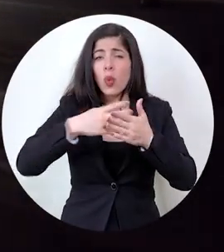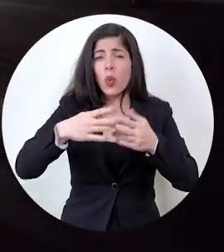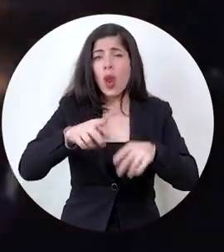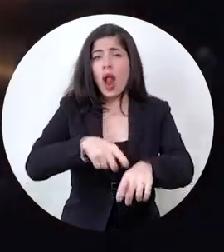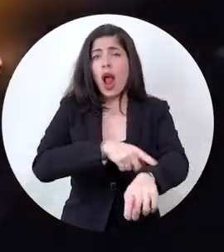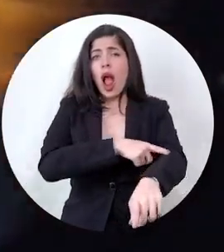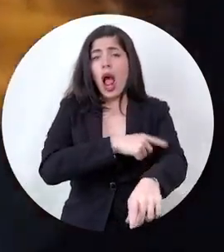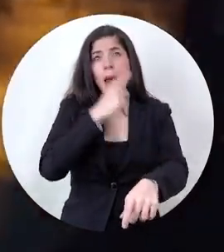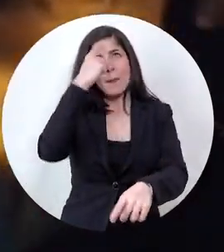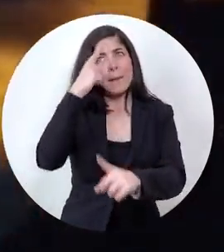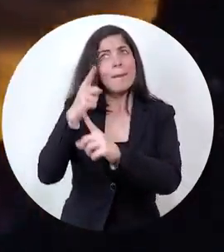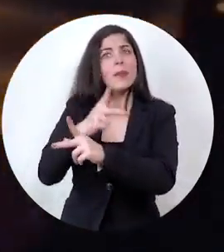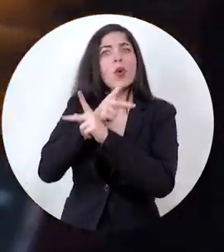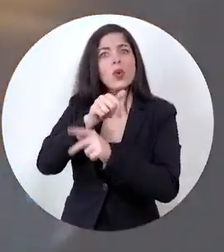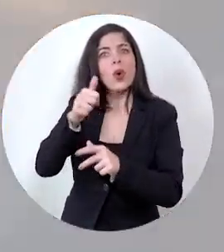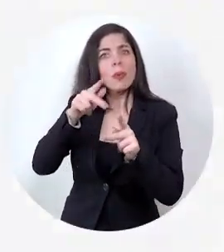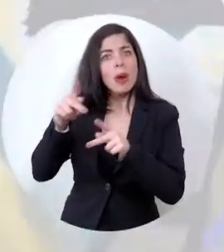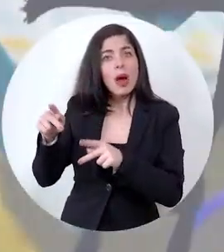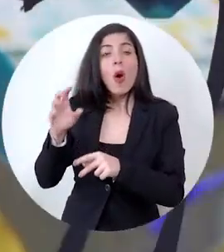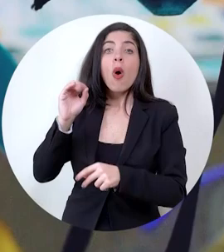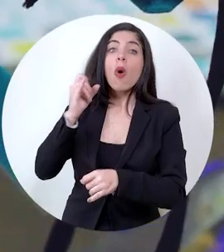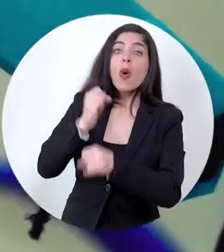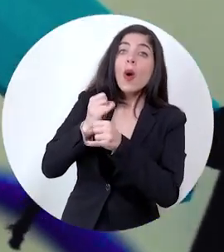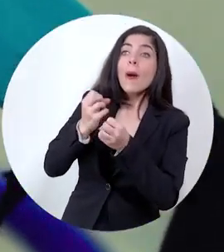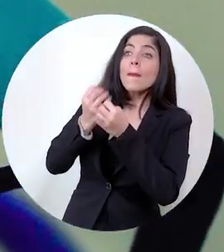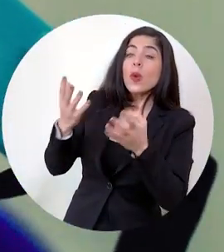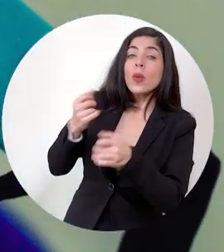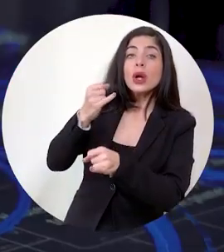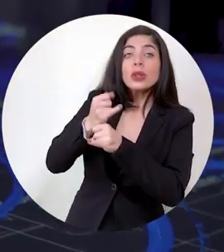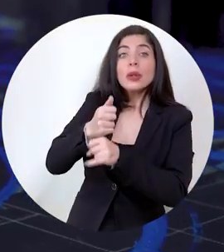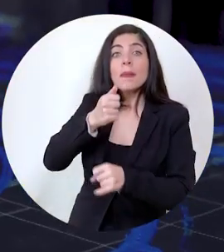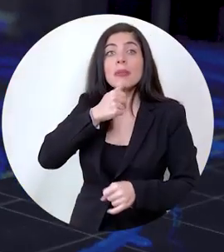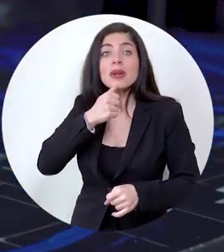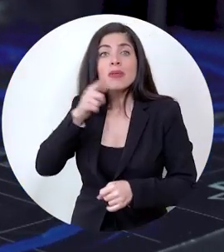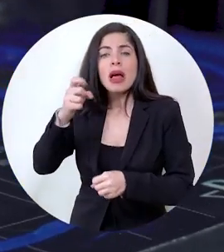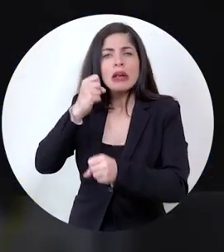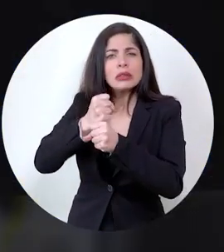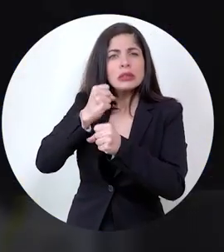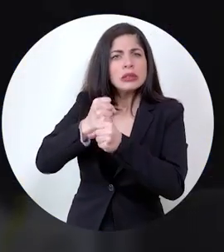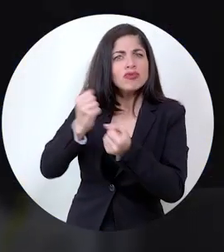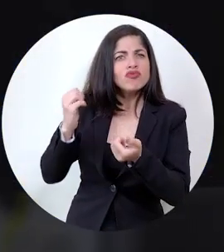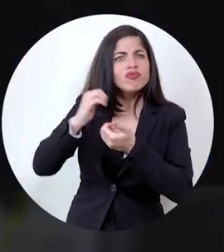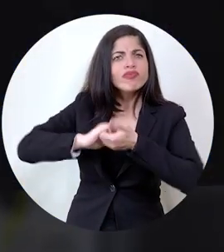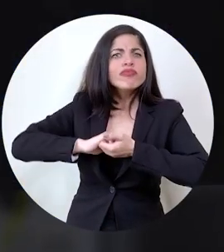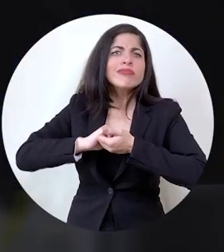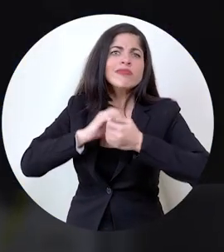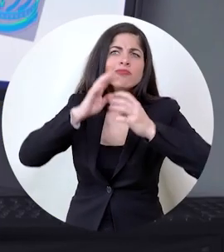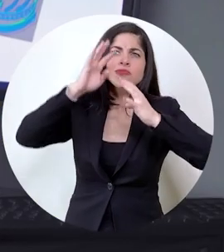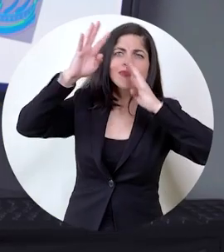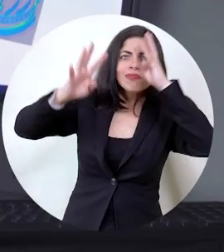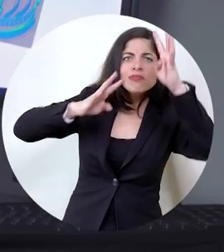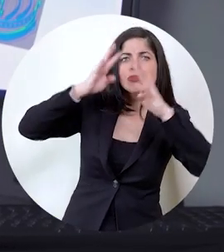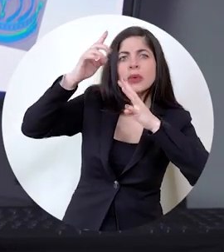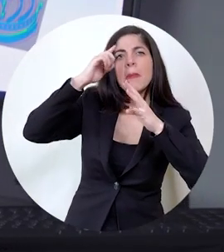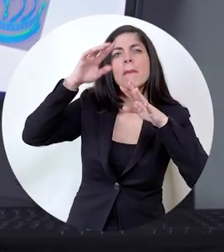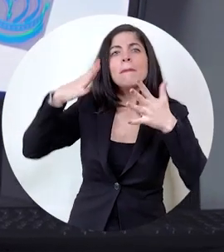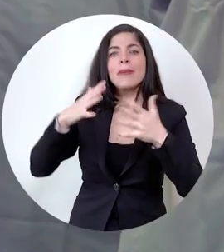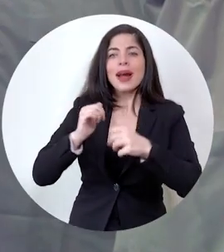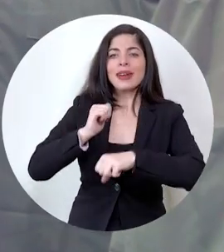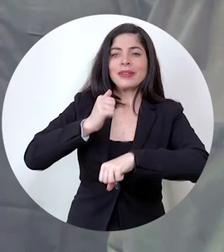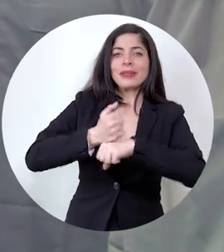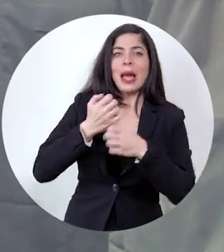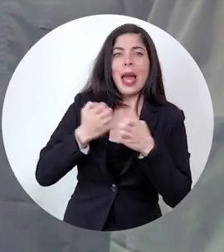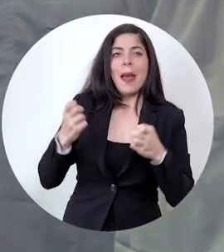jornadas para proteger a otras, en instituciones públicas y privadas trabajando unidas e innovando